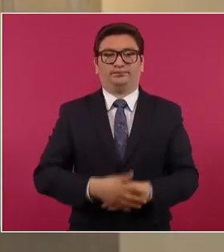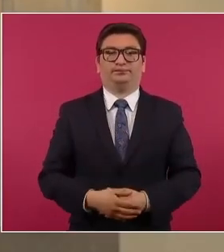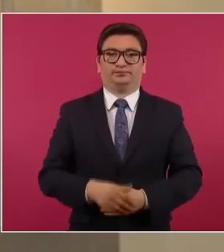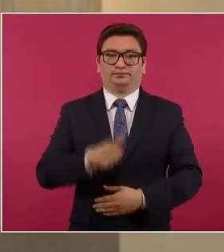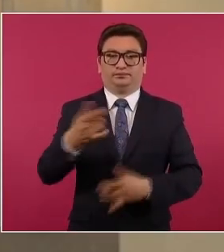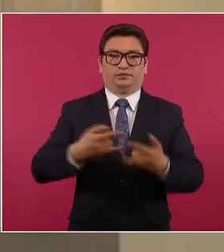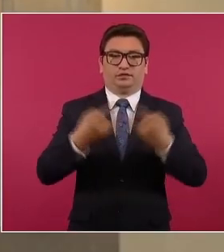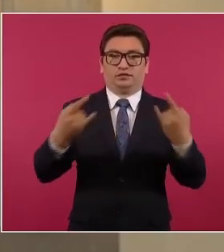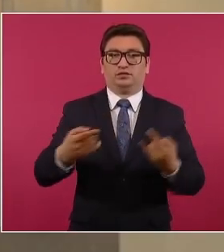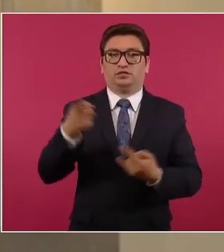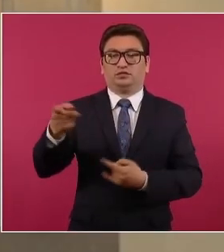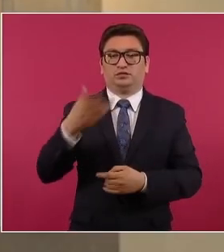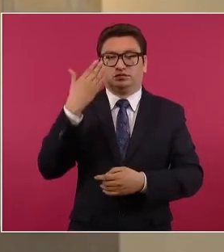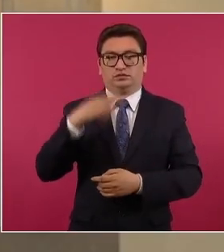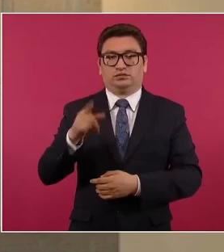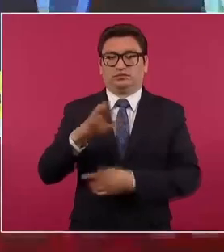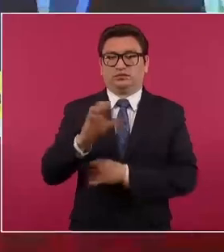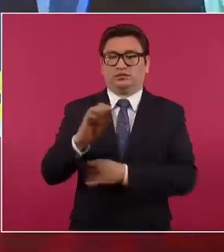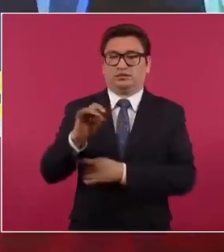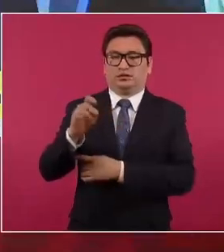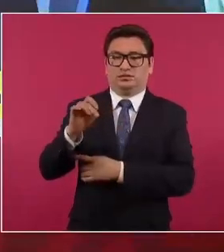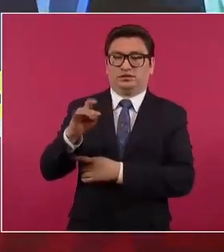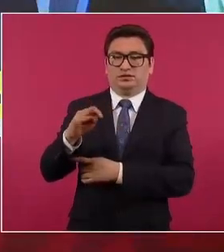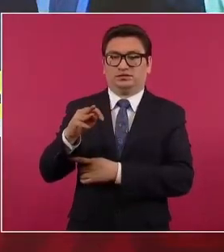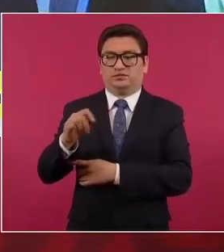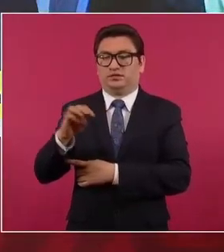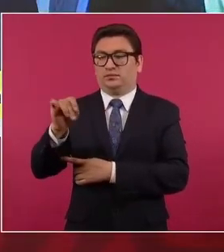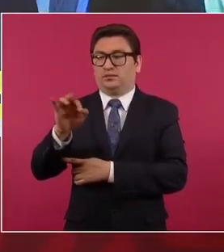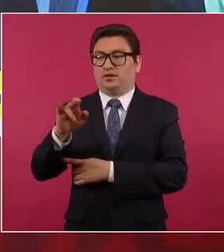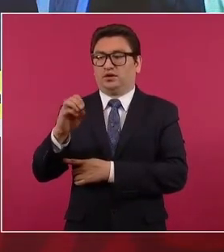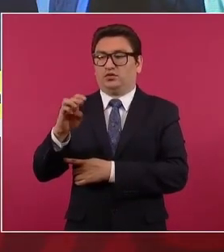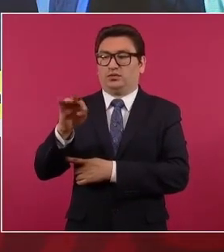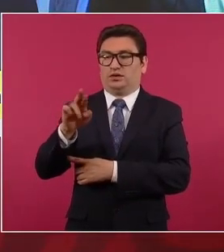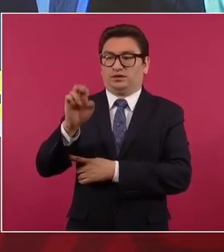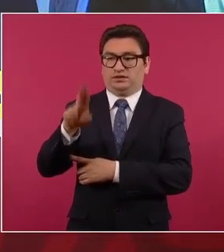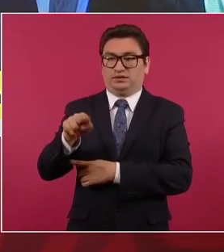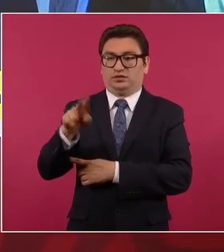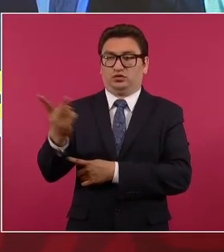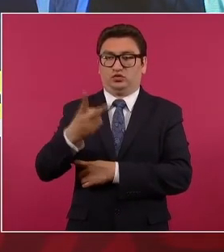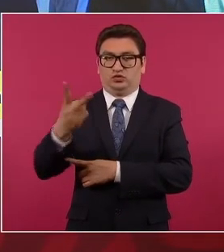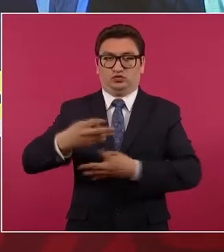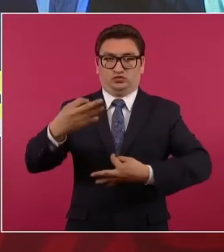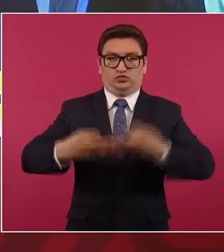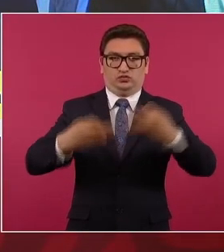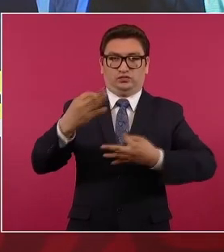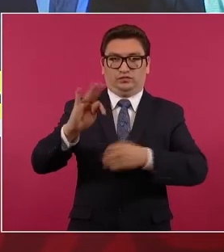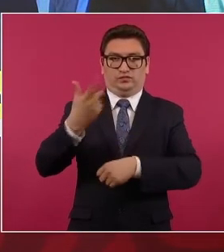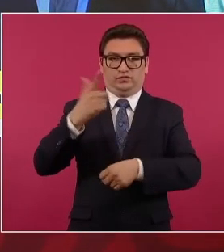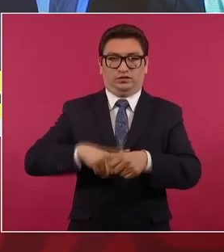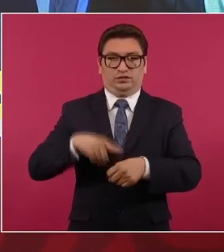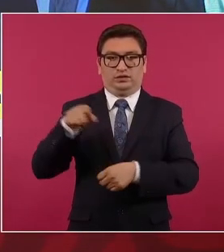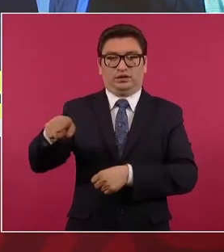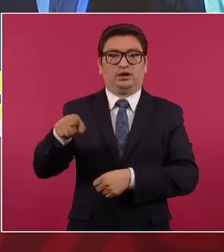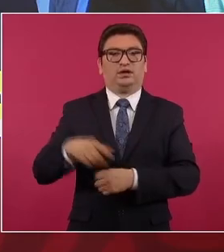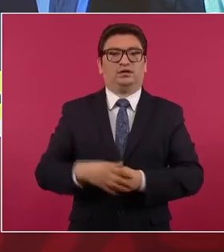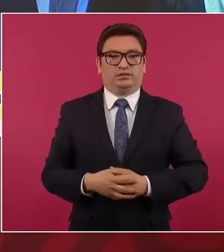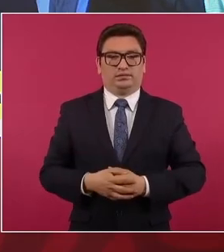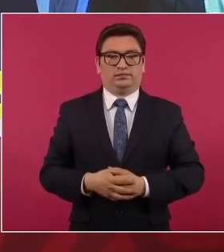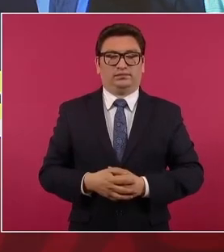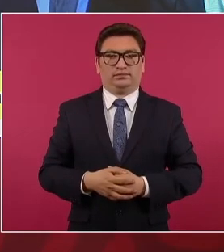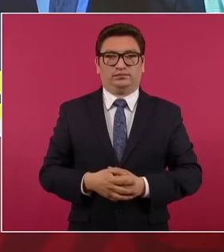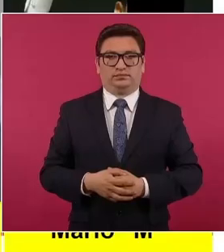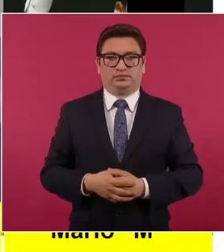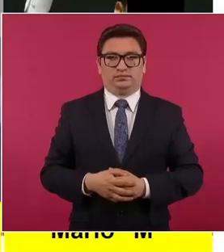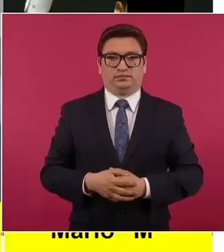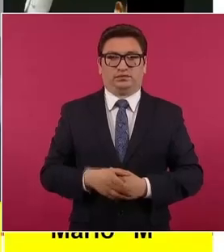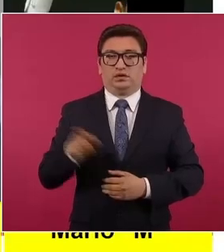casos de las cuentas de Camel Nassif y Mario Marín. Dos jueces federales otorgaron el